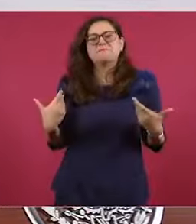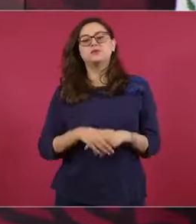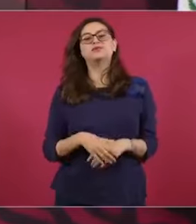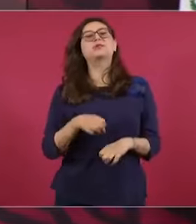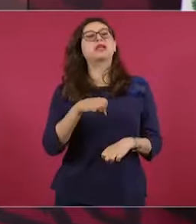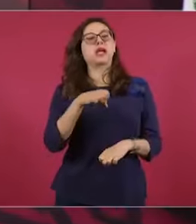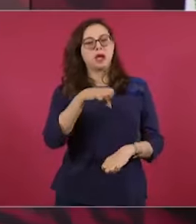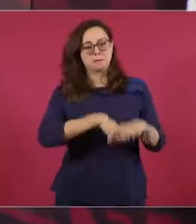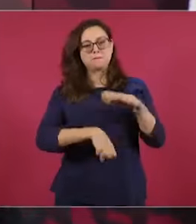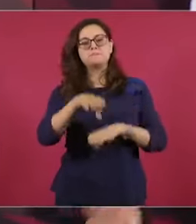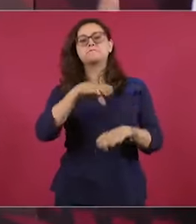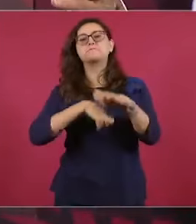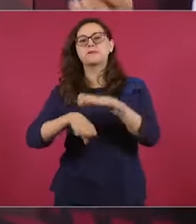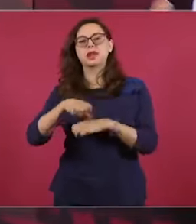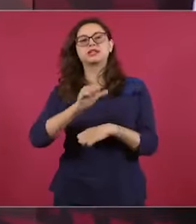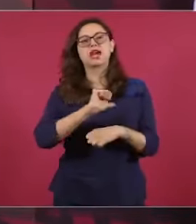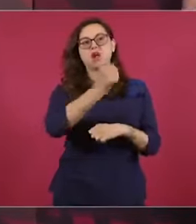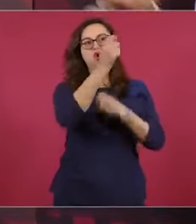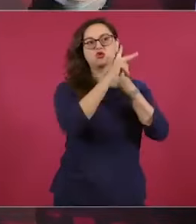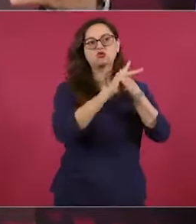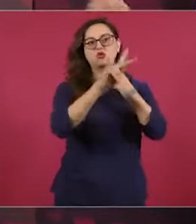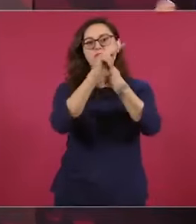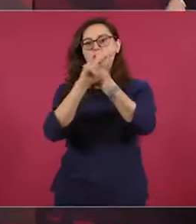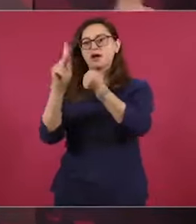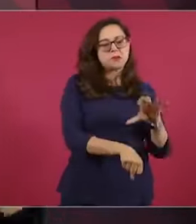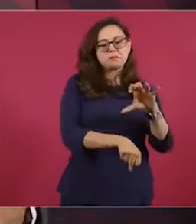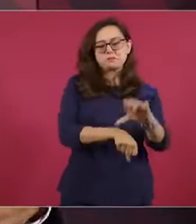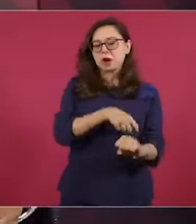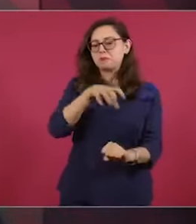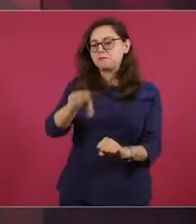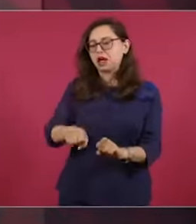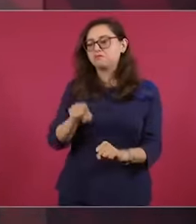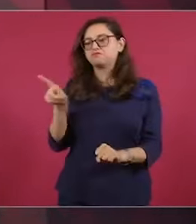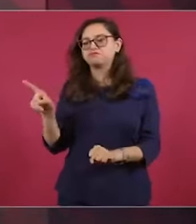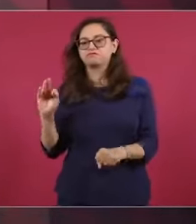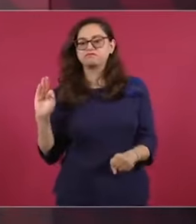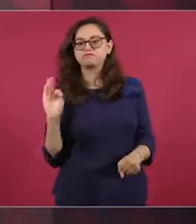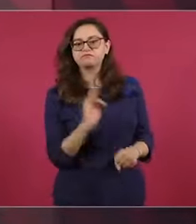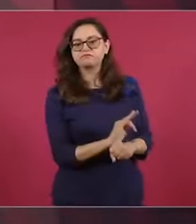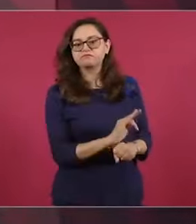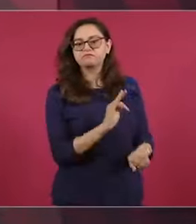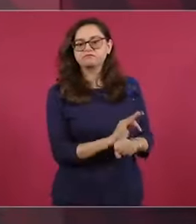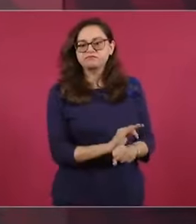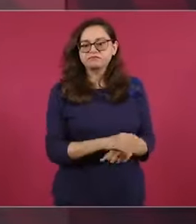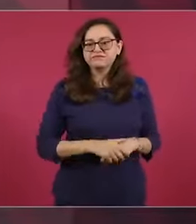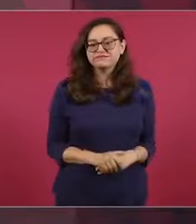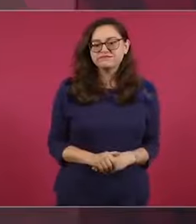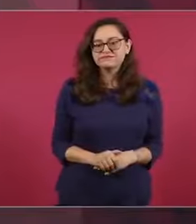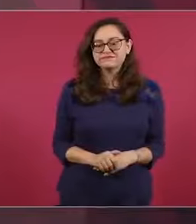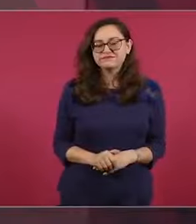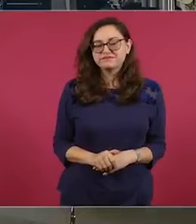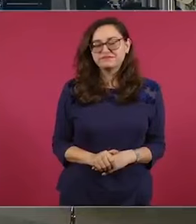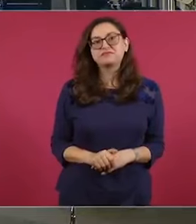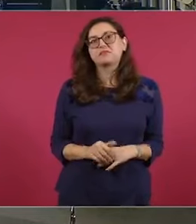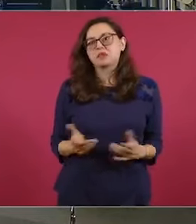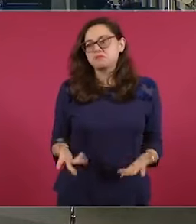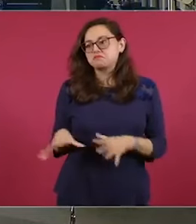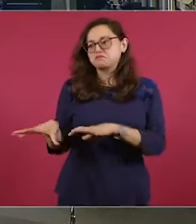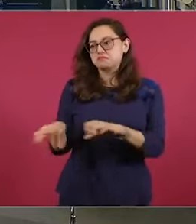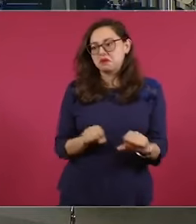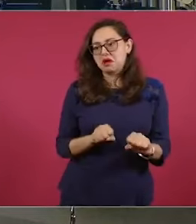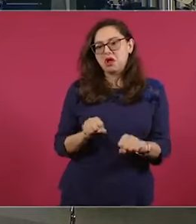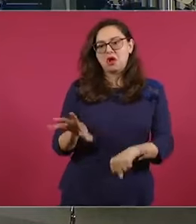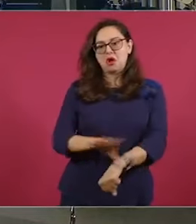intentando quedarse con la industria eléctrica para